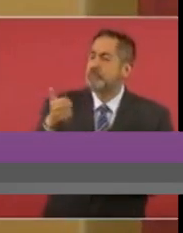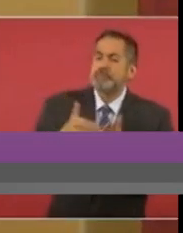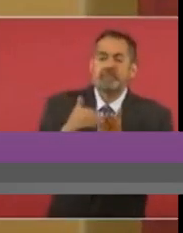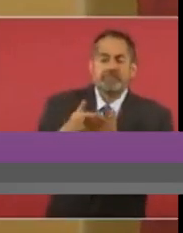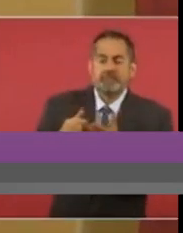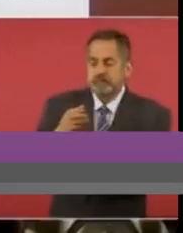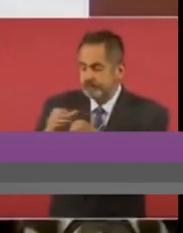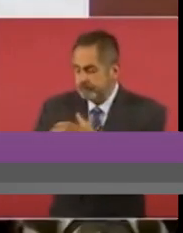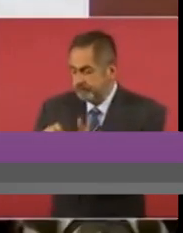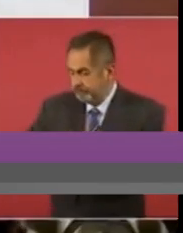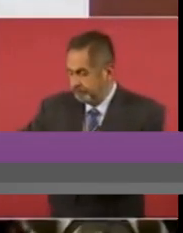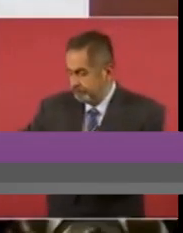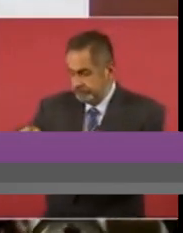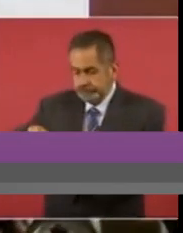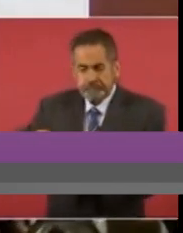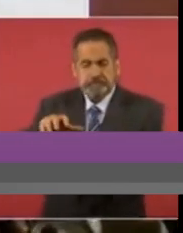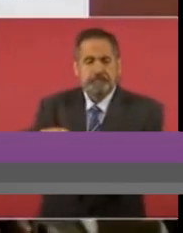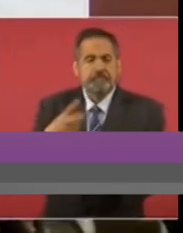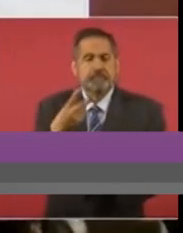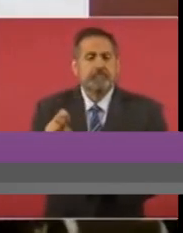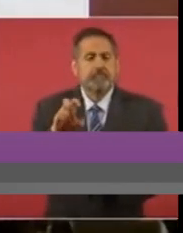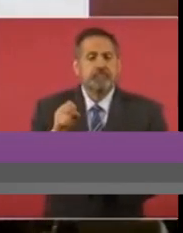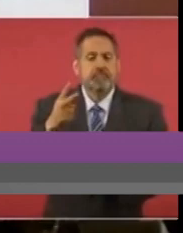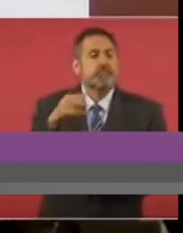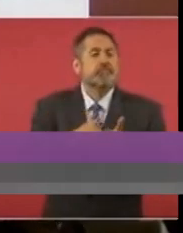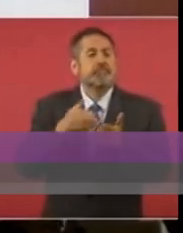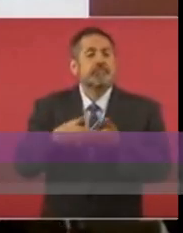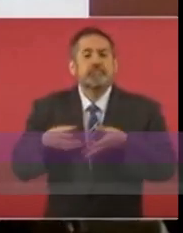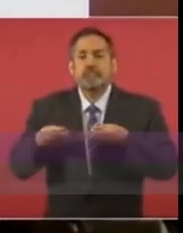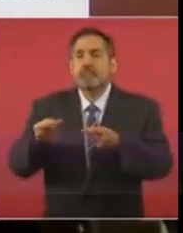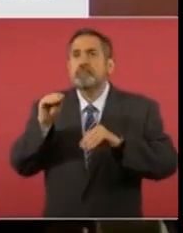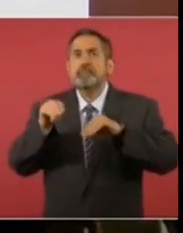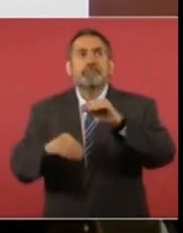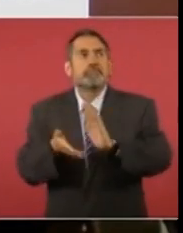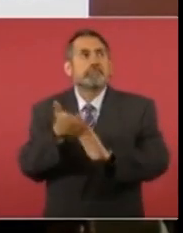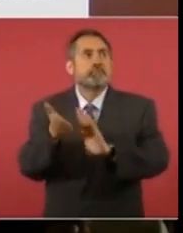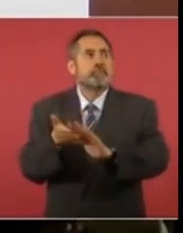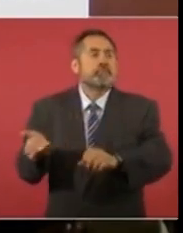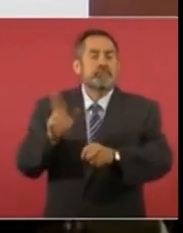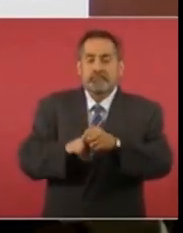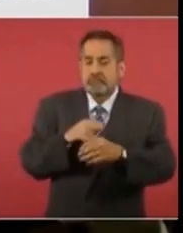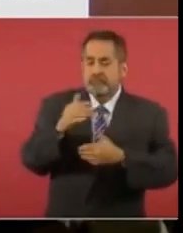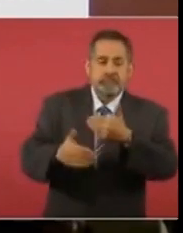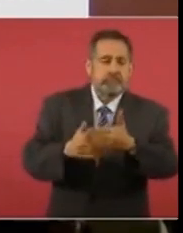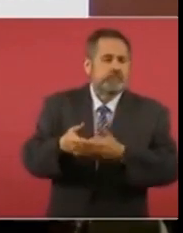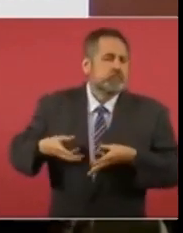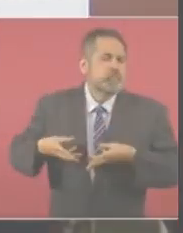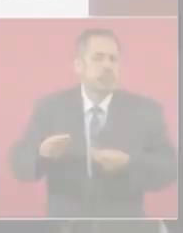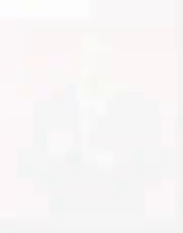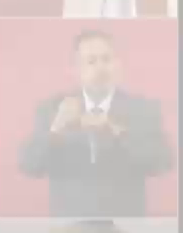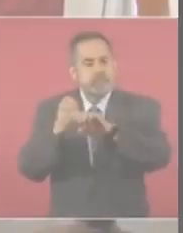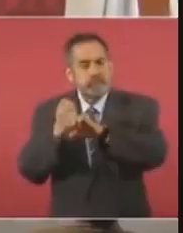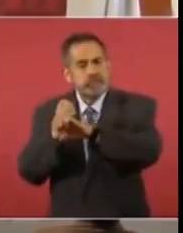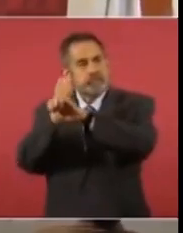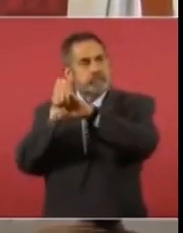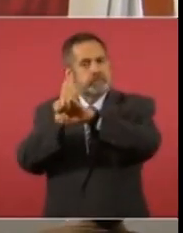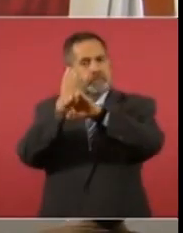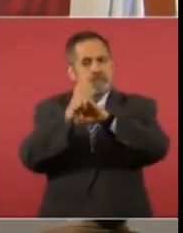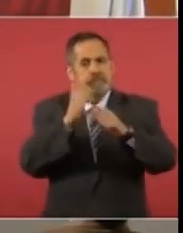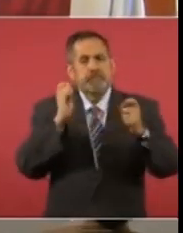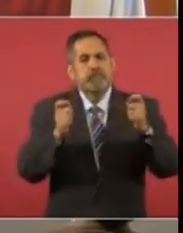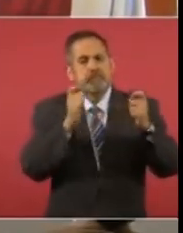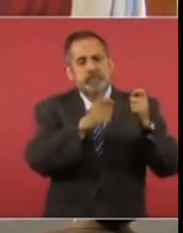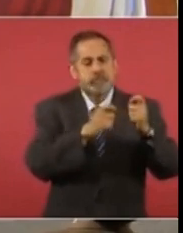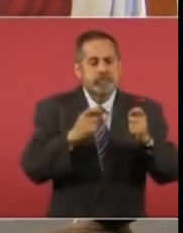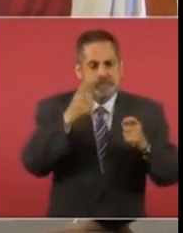y 162 millones de pesos de rehabilitación de la infraestructura. Un avance del gasto del 81%. Cabe